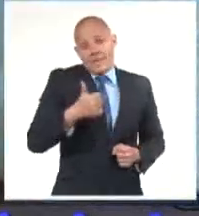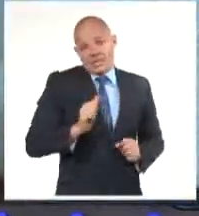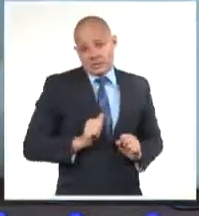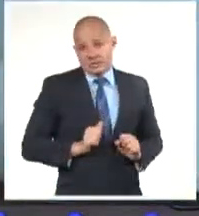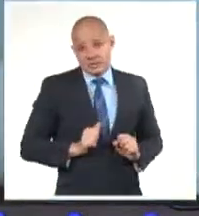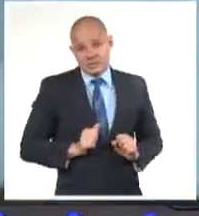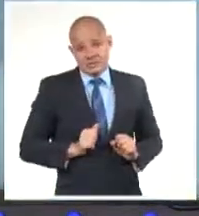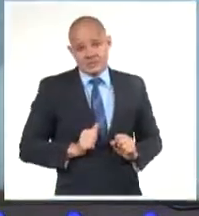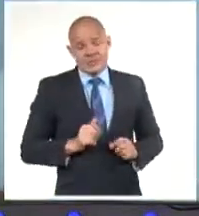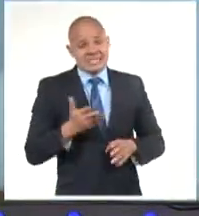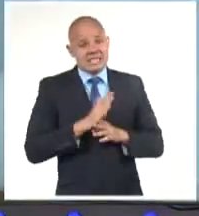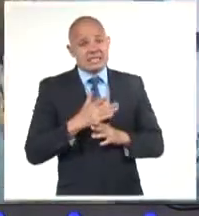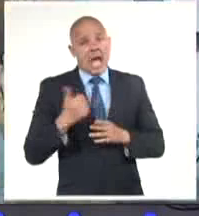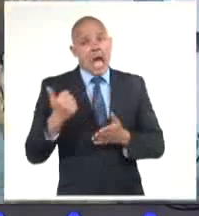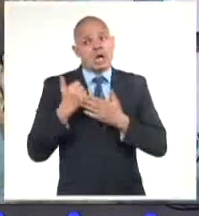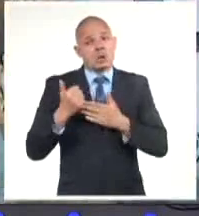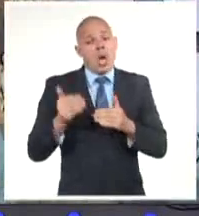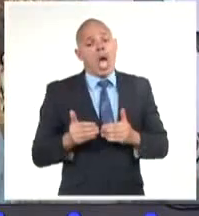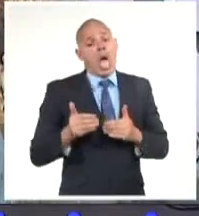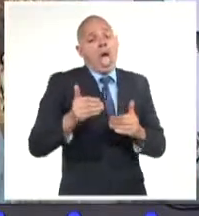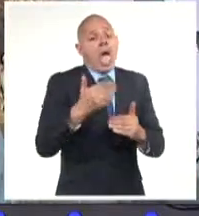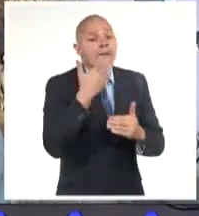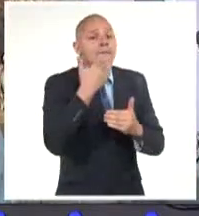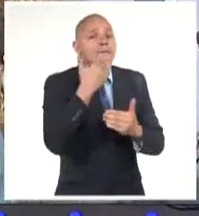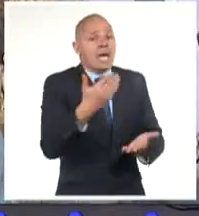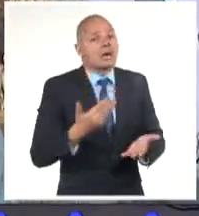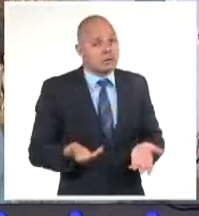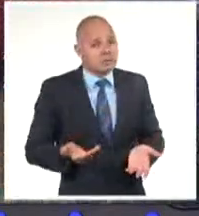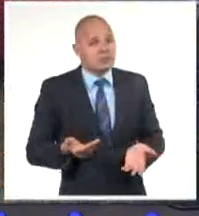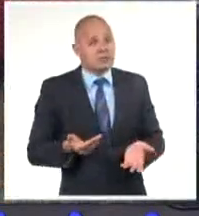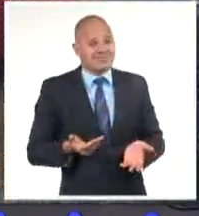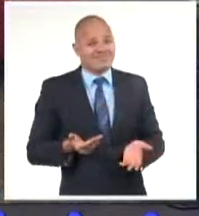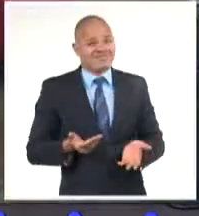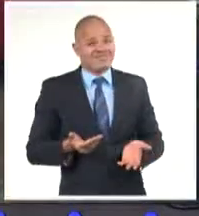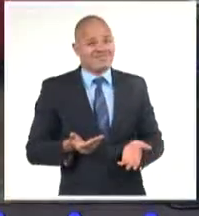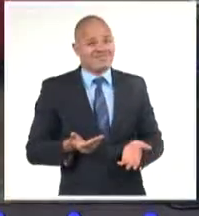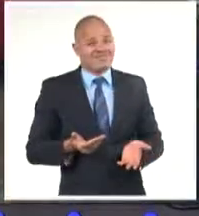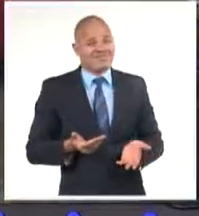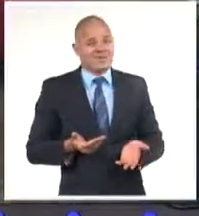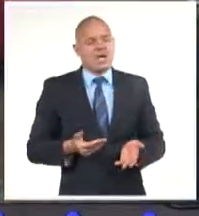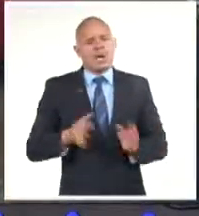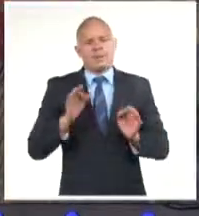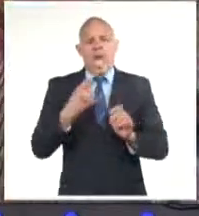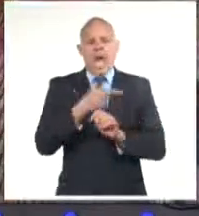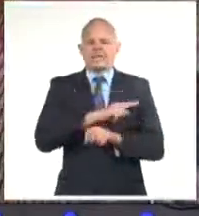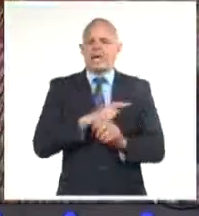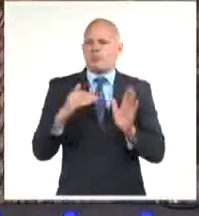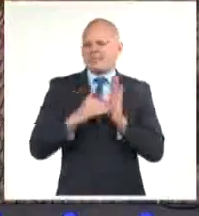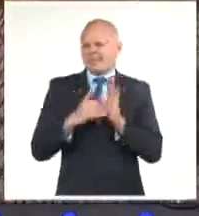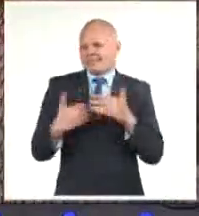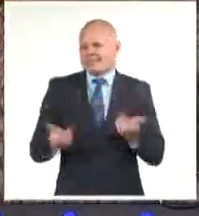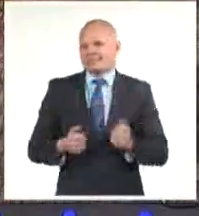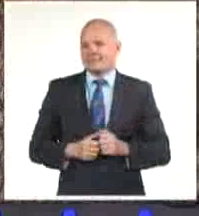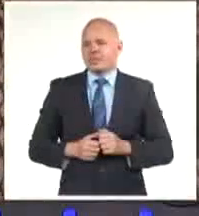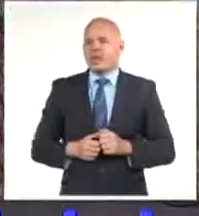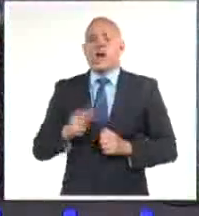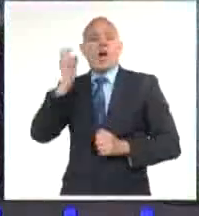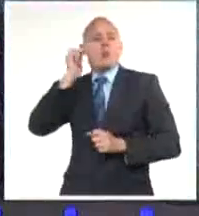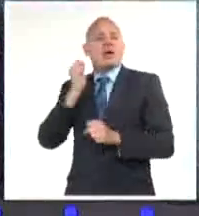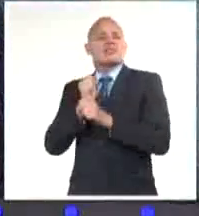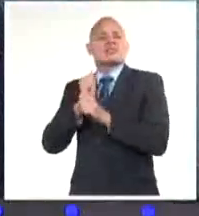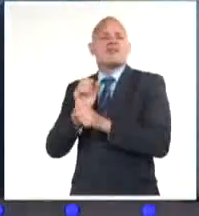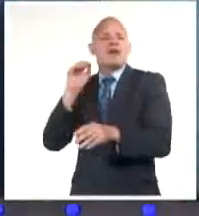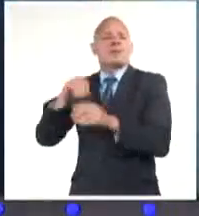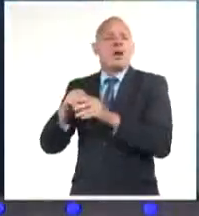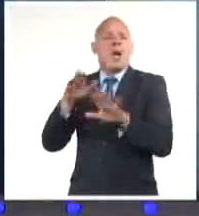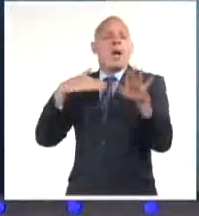una promesa de prolongación de lo poco que tenemos. Además, como me decía ayer en la tarde una trabajadora del Minrex que me daba